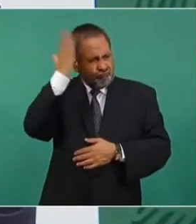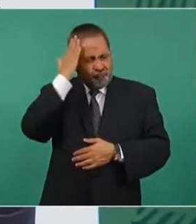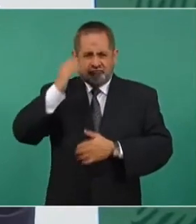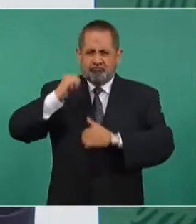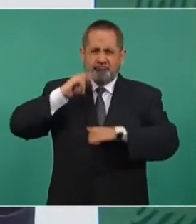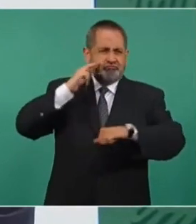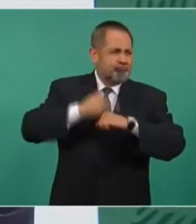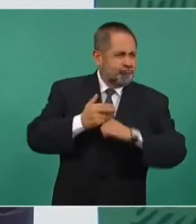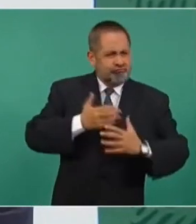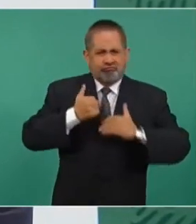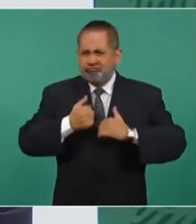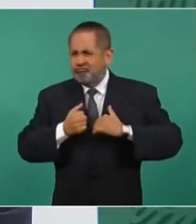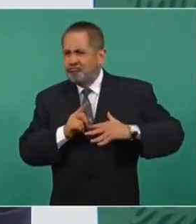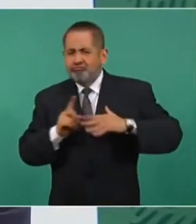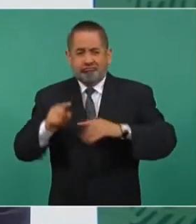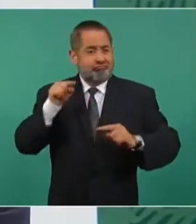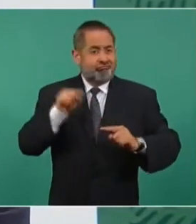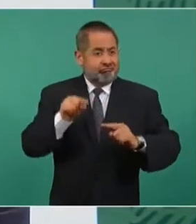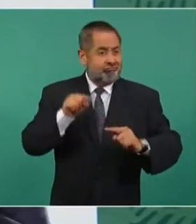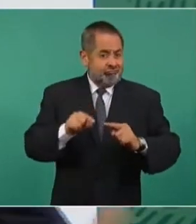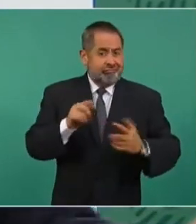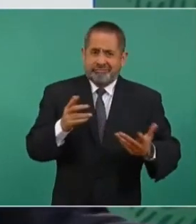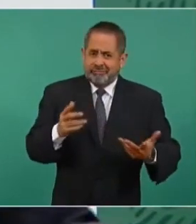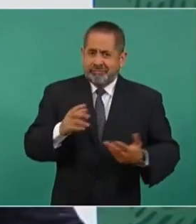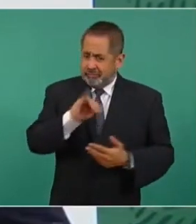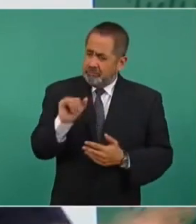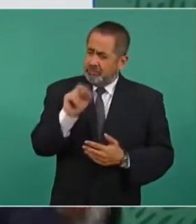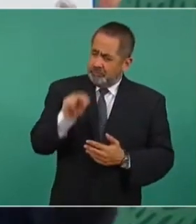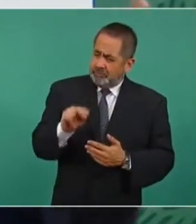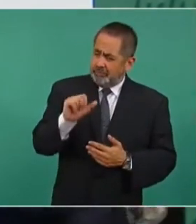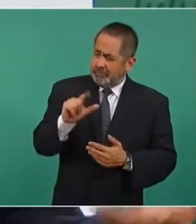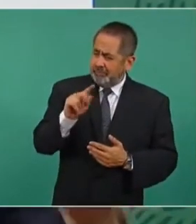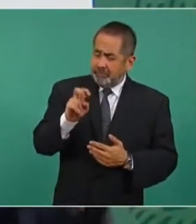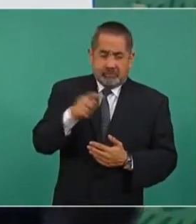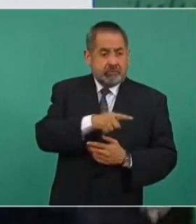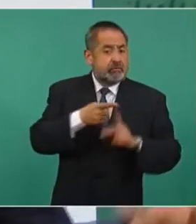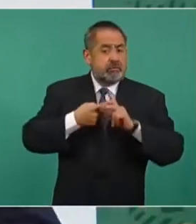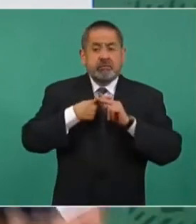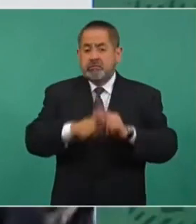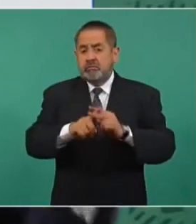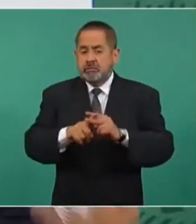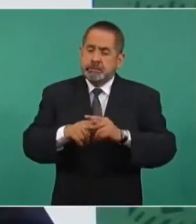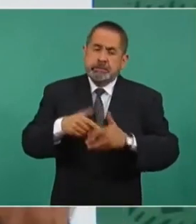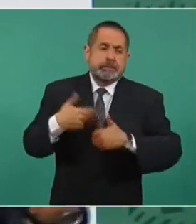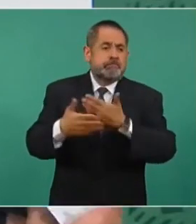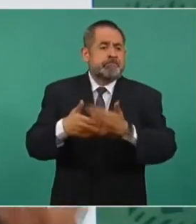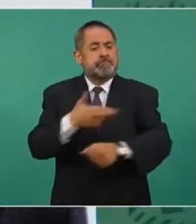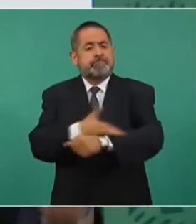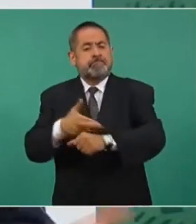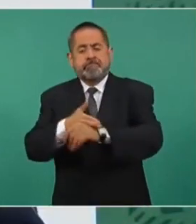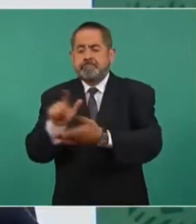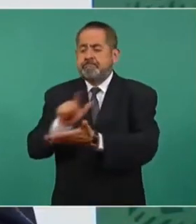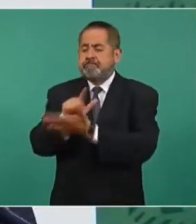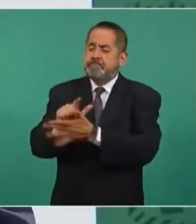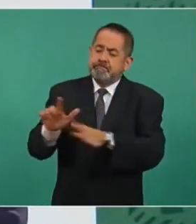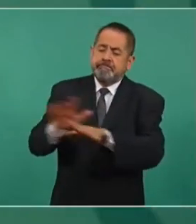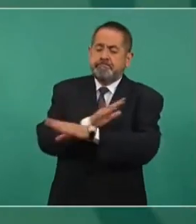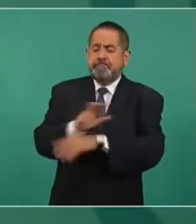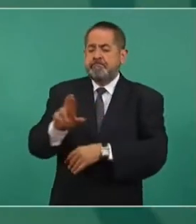que inicia el movimiento de reforma en contra